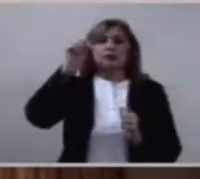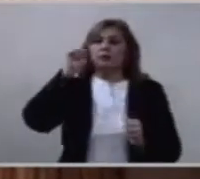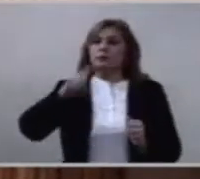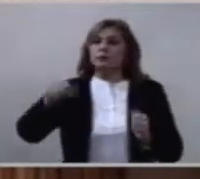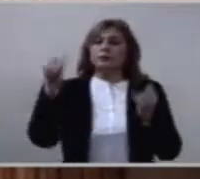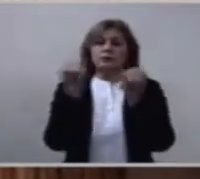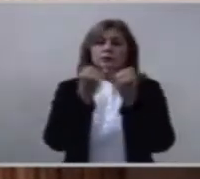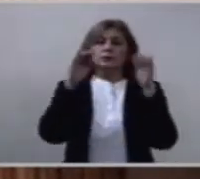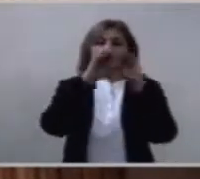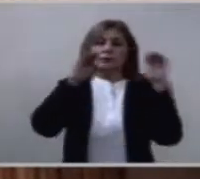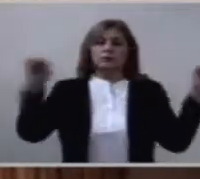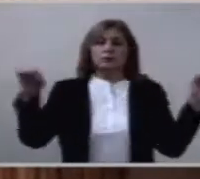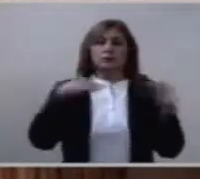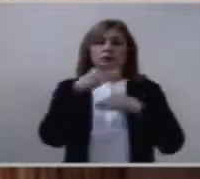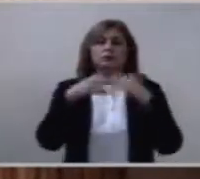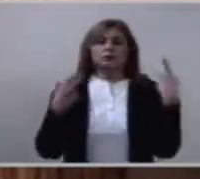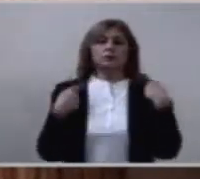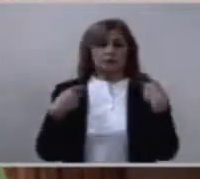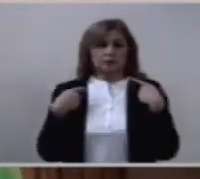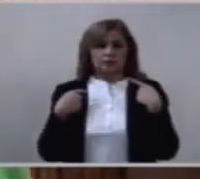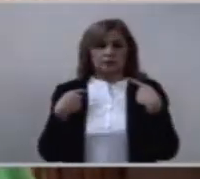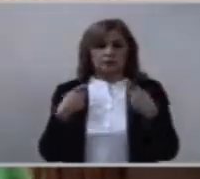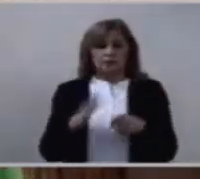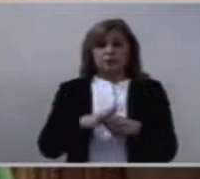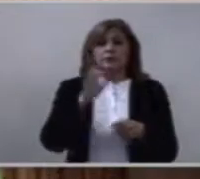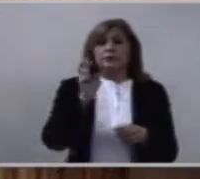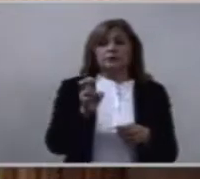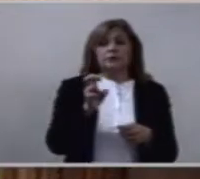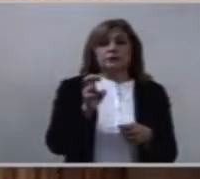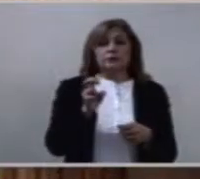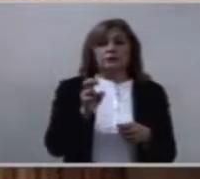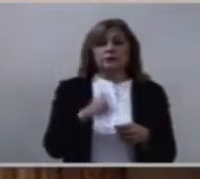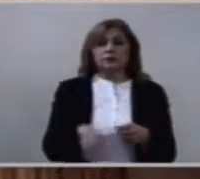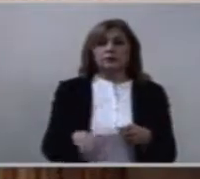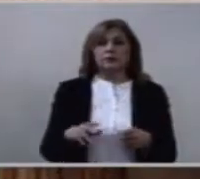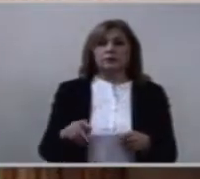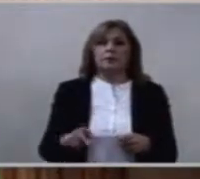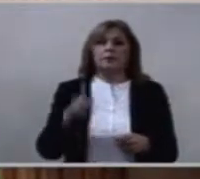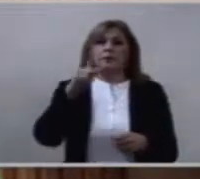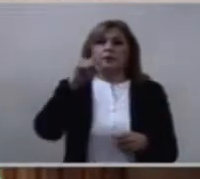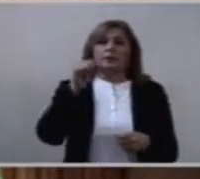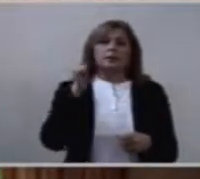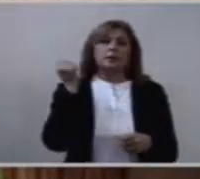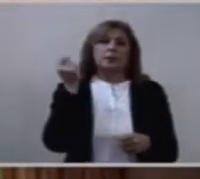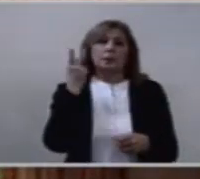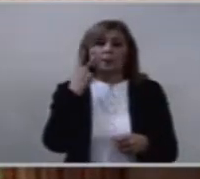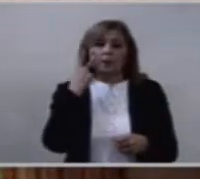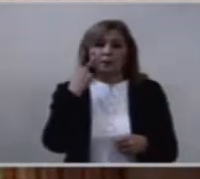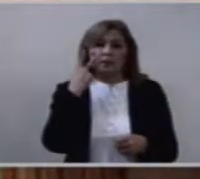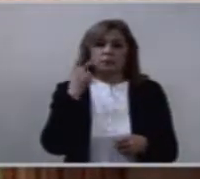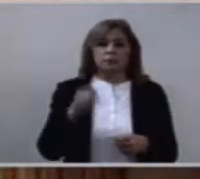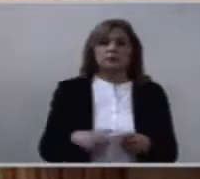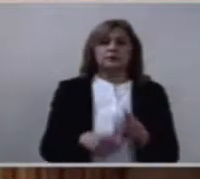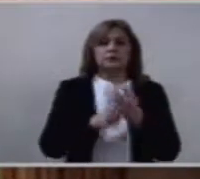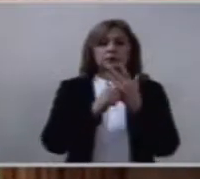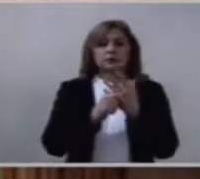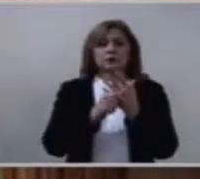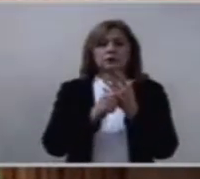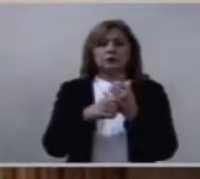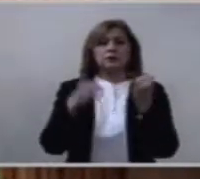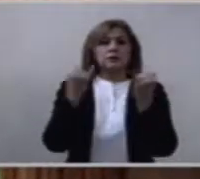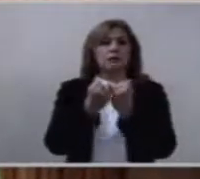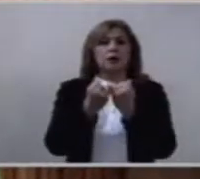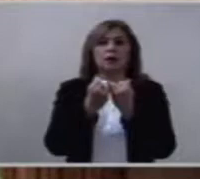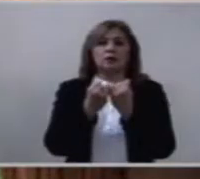dice, para mí, estar con Cristo es con mucho lo